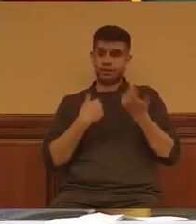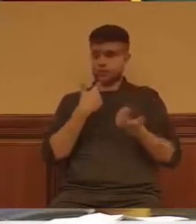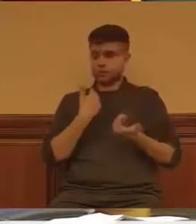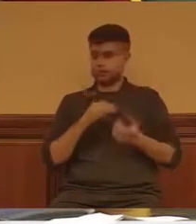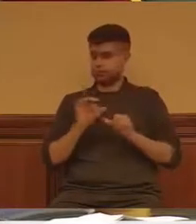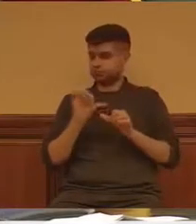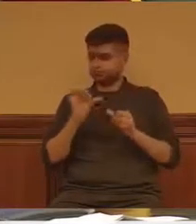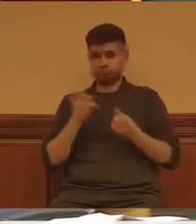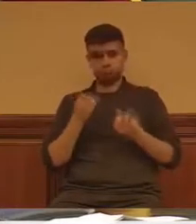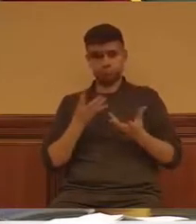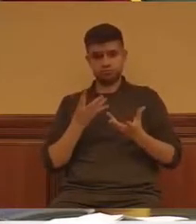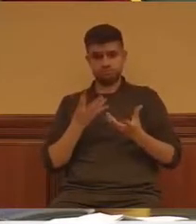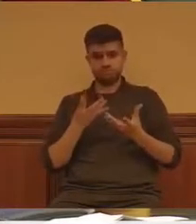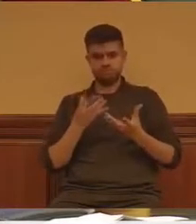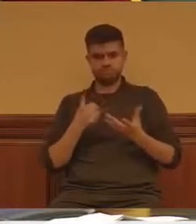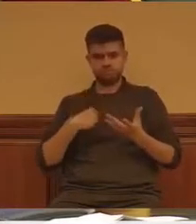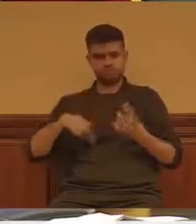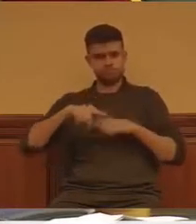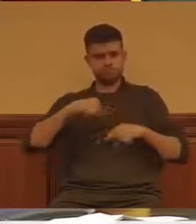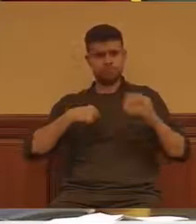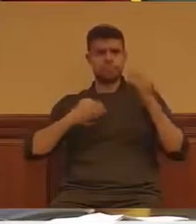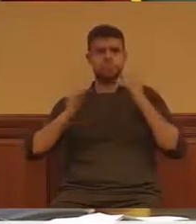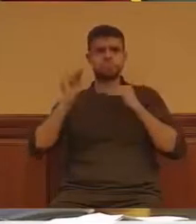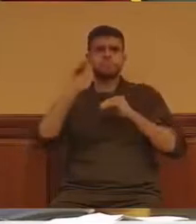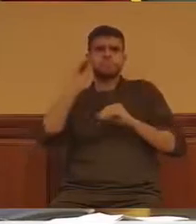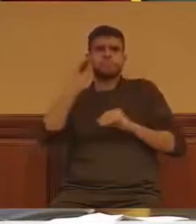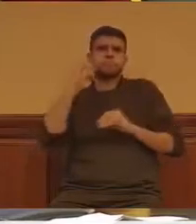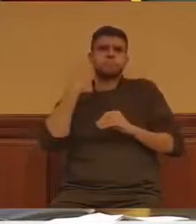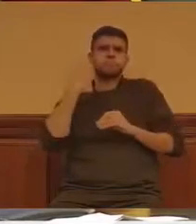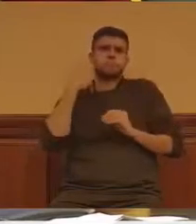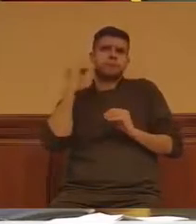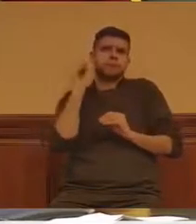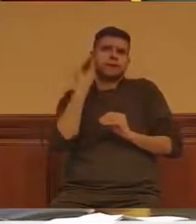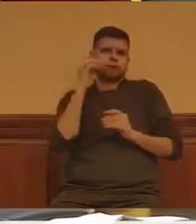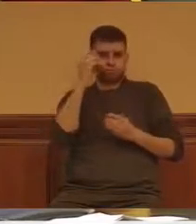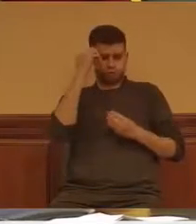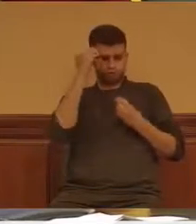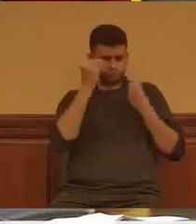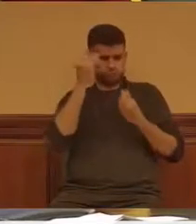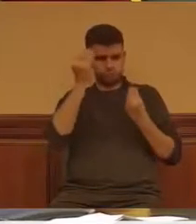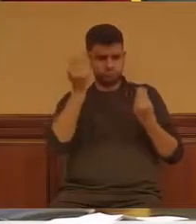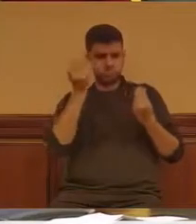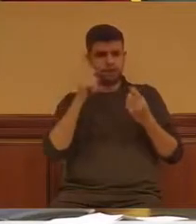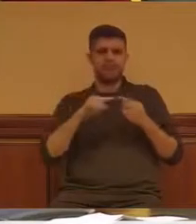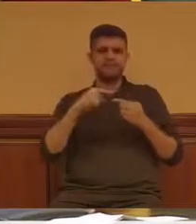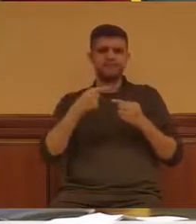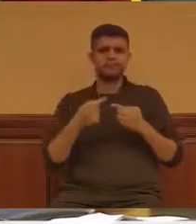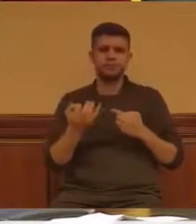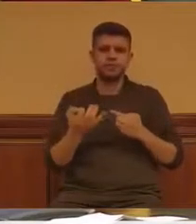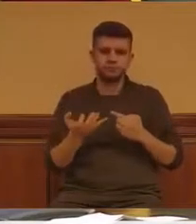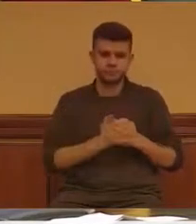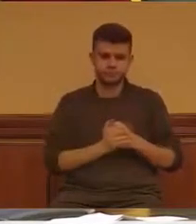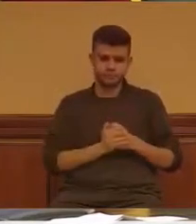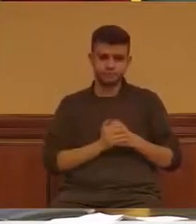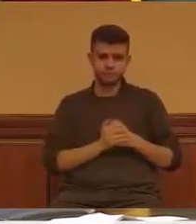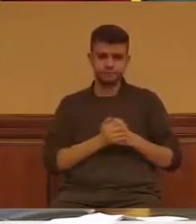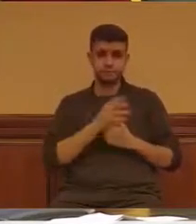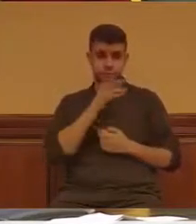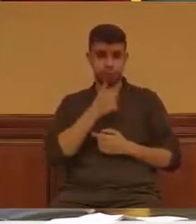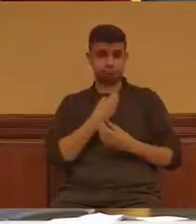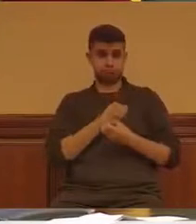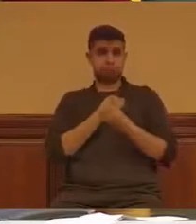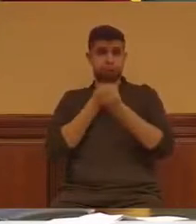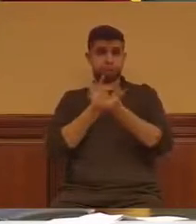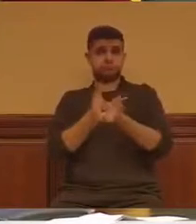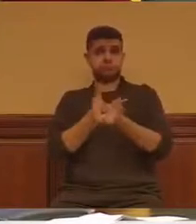y todos ¿y después qué? Porque con esta declaración no se van a evaporar los problemas de fondo